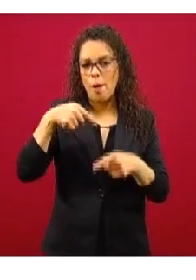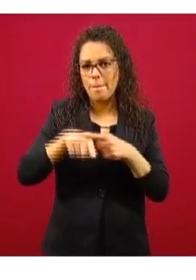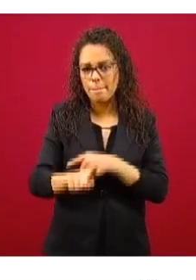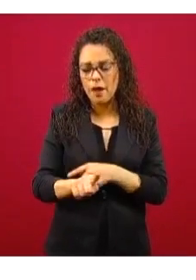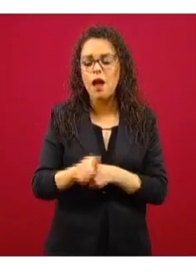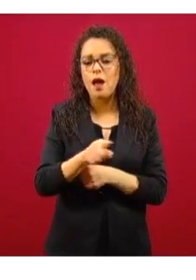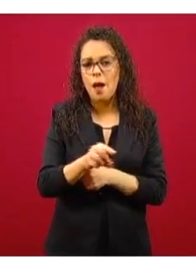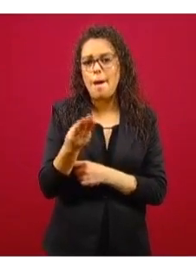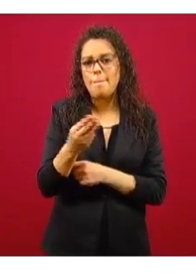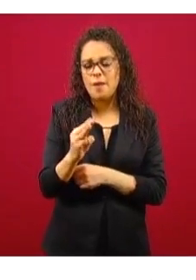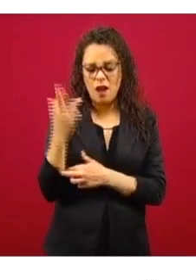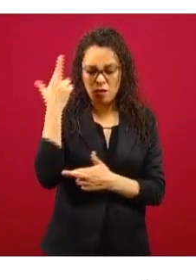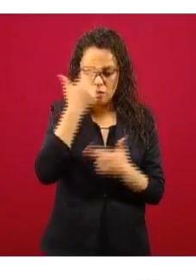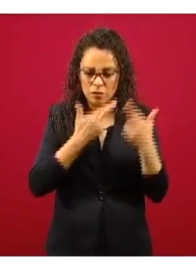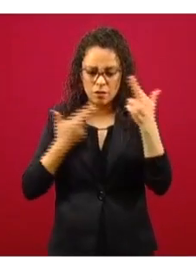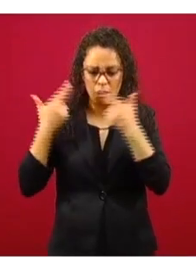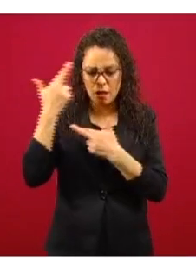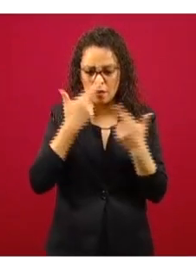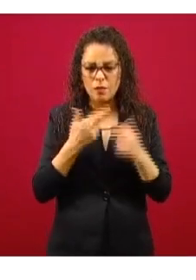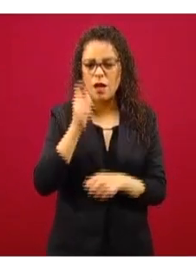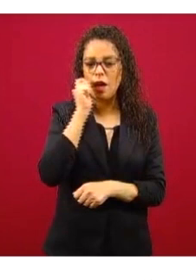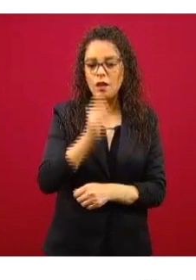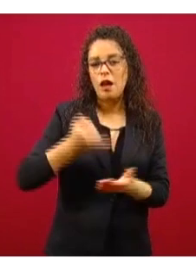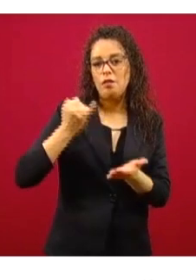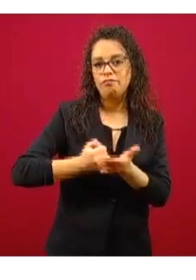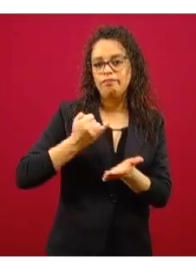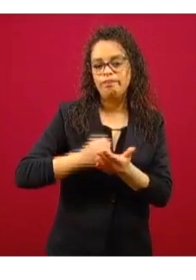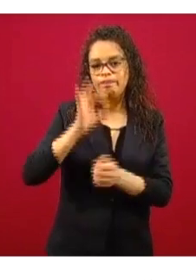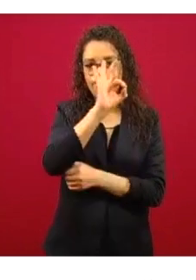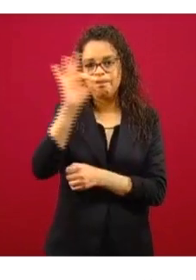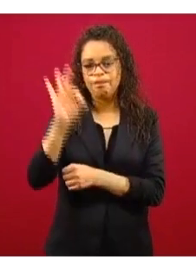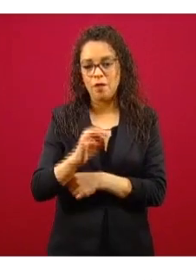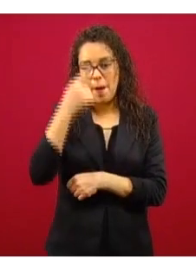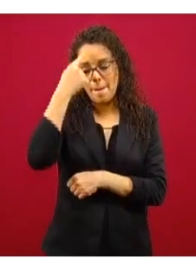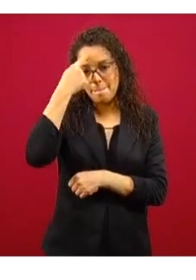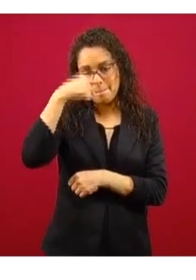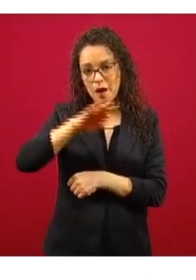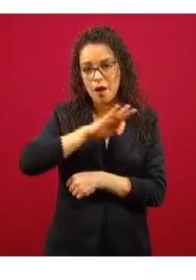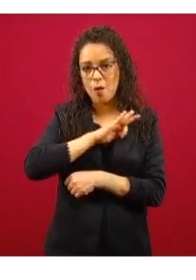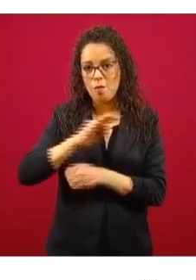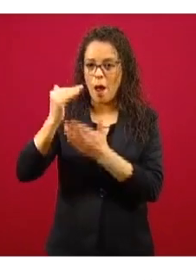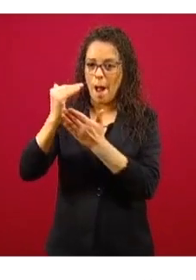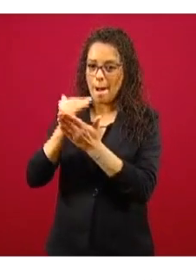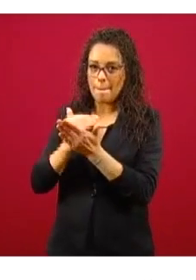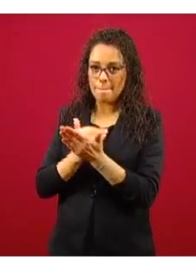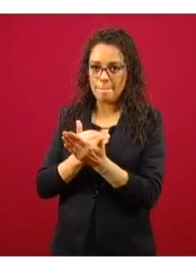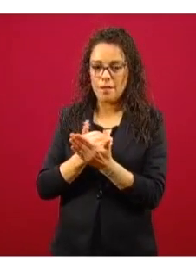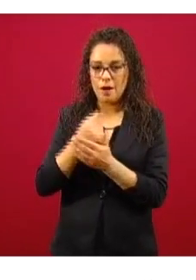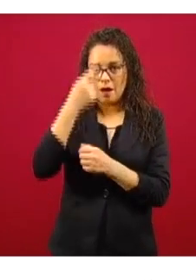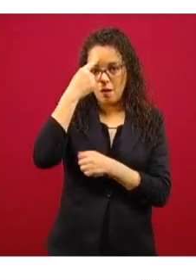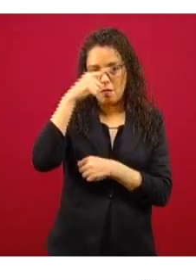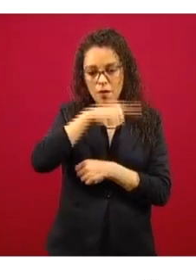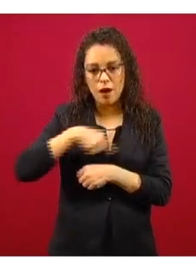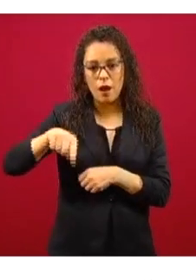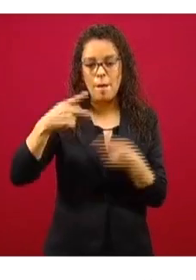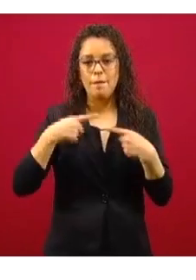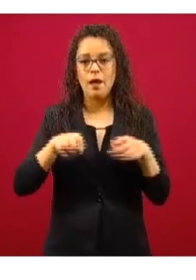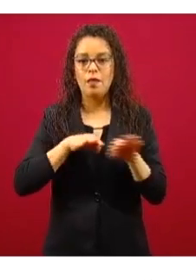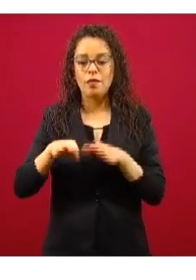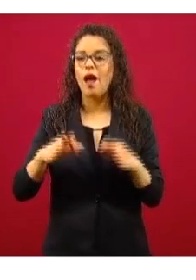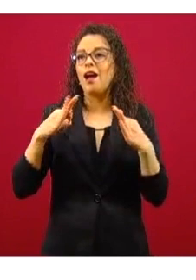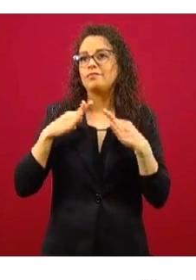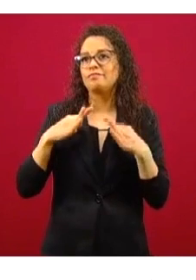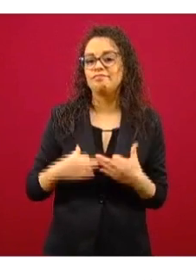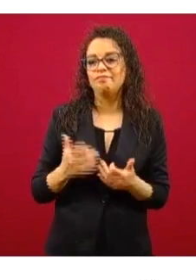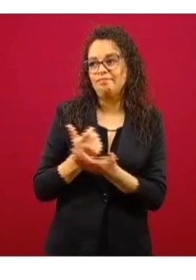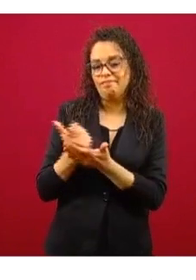una revisión a la baja de las tasas de interés para hacerlas mucho más cómodas, incluso para los trabajadores. Es